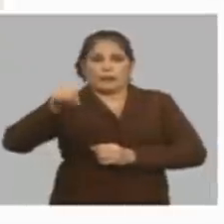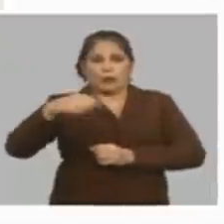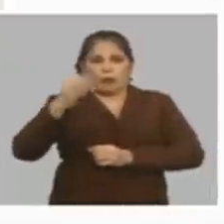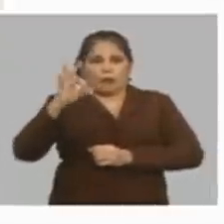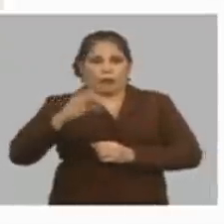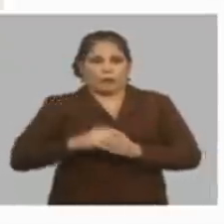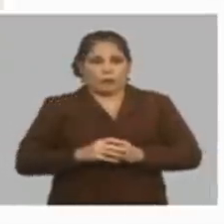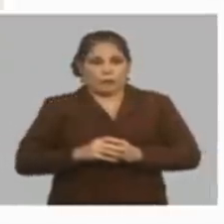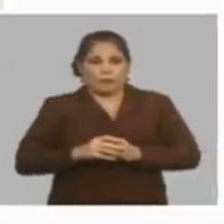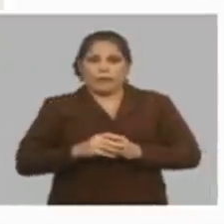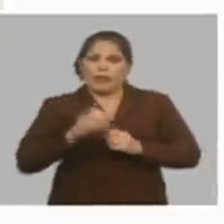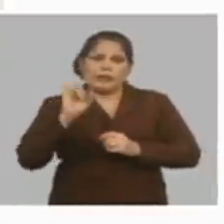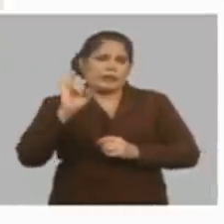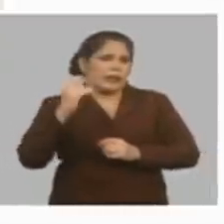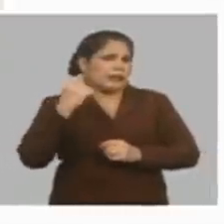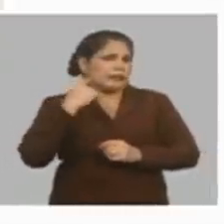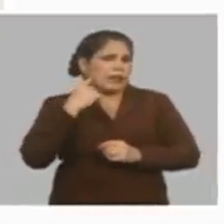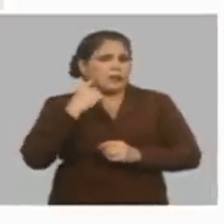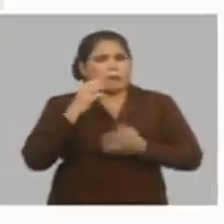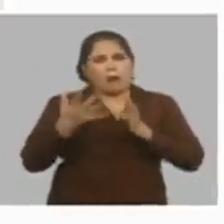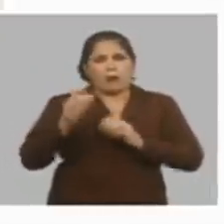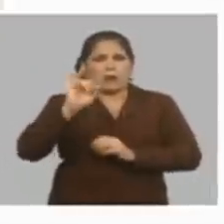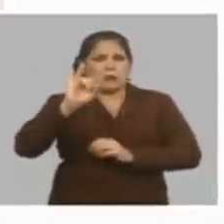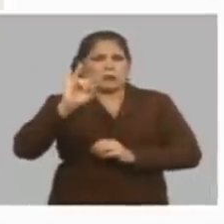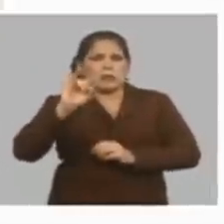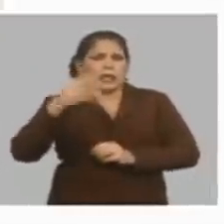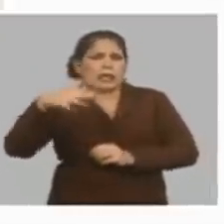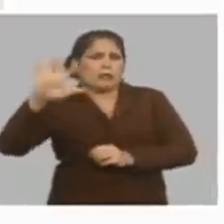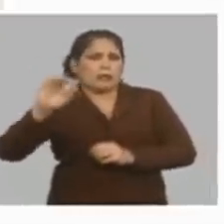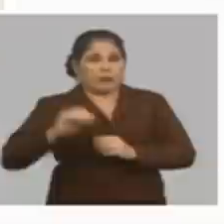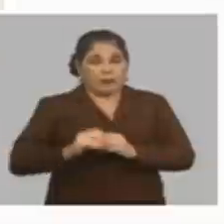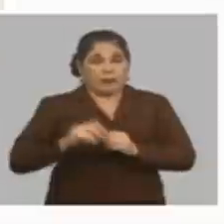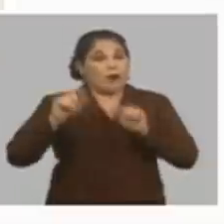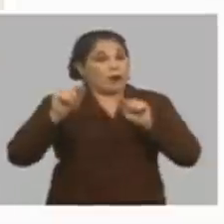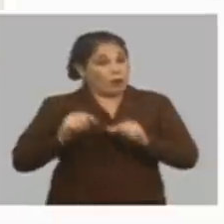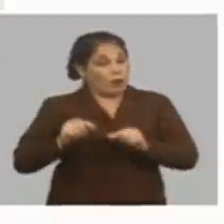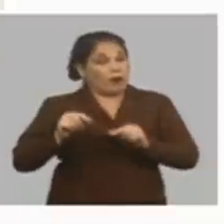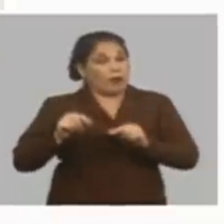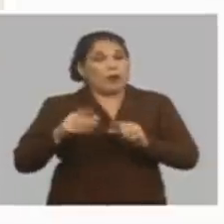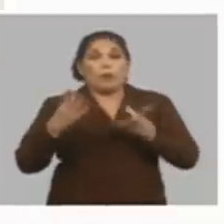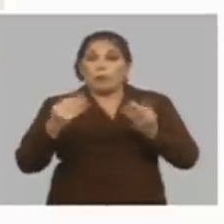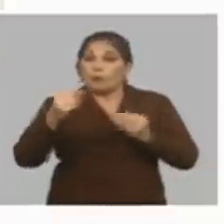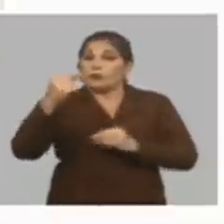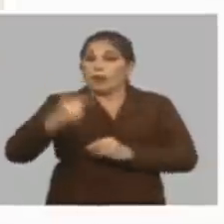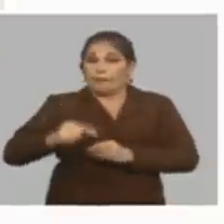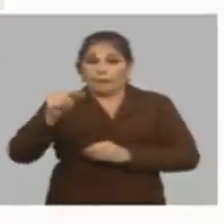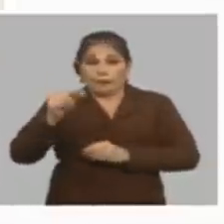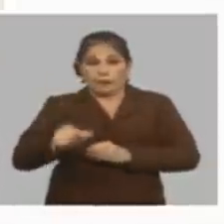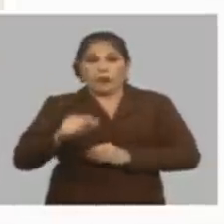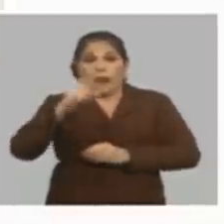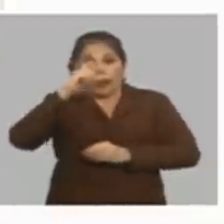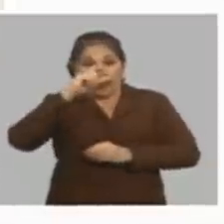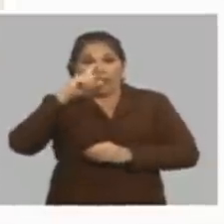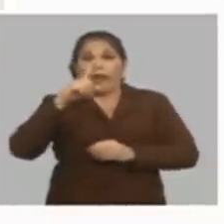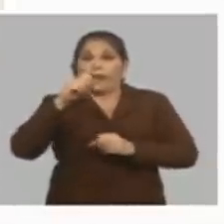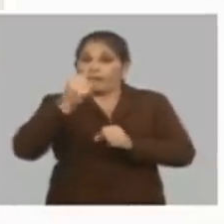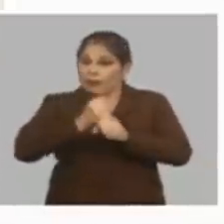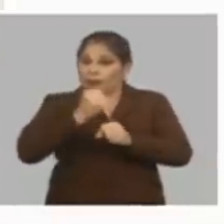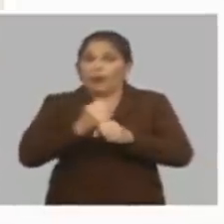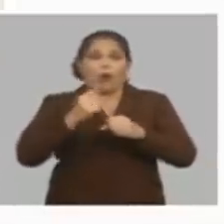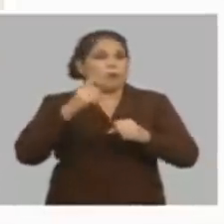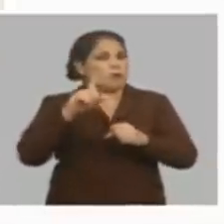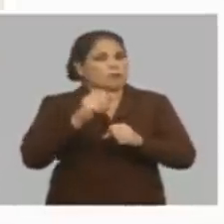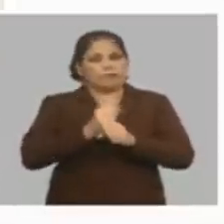hace 6 o 7 años eso era 70 y pico hay muchas personas en Cuba en edad laboral que no trabajan